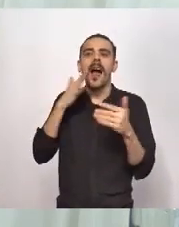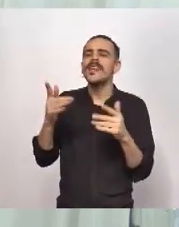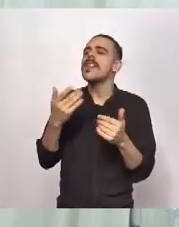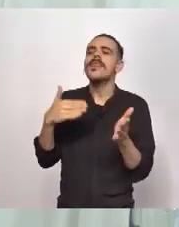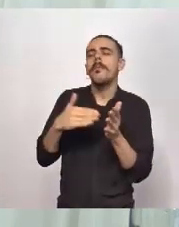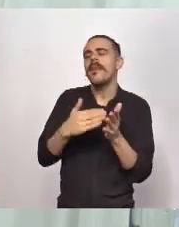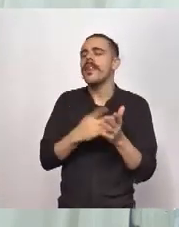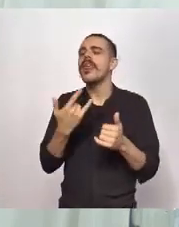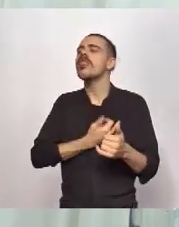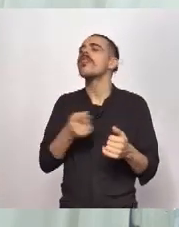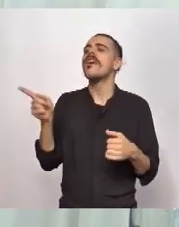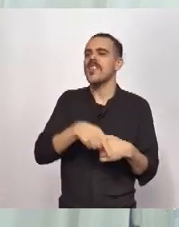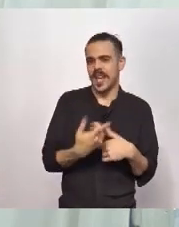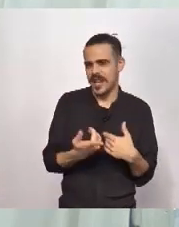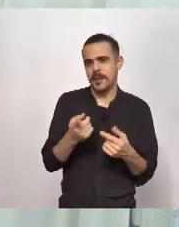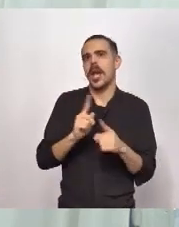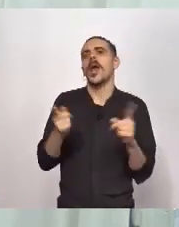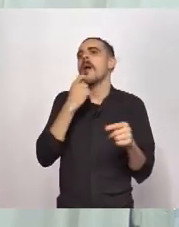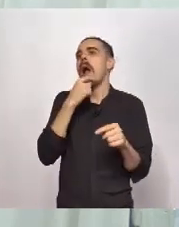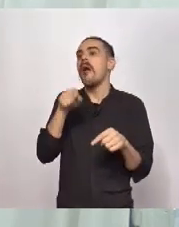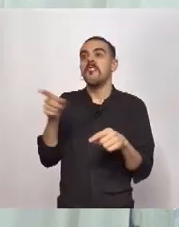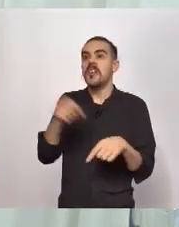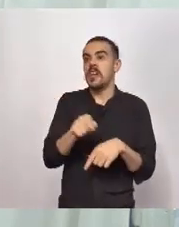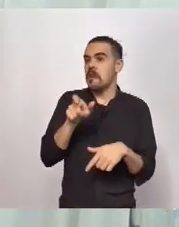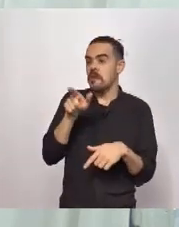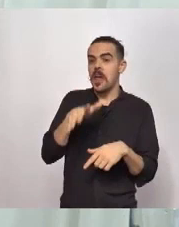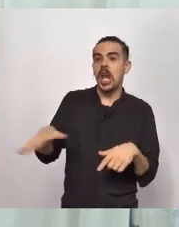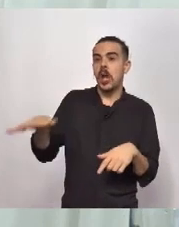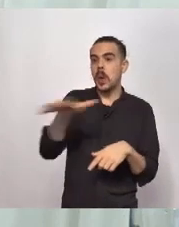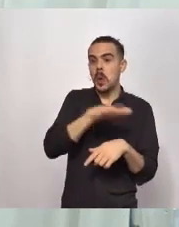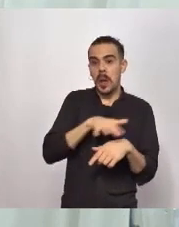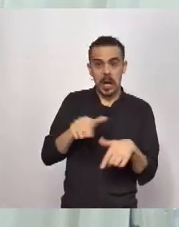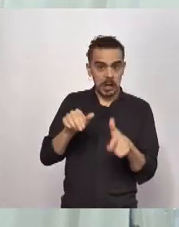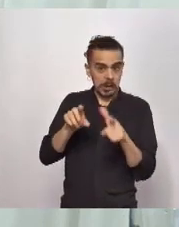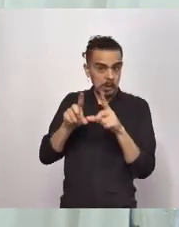circulación, de una localidad donde no haya circulación activa del virus.